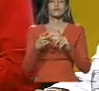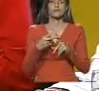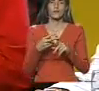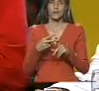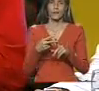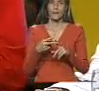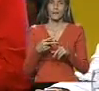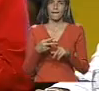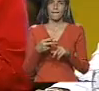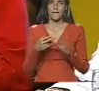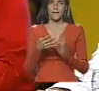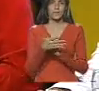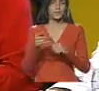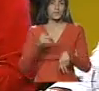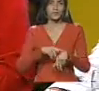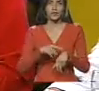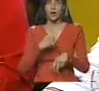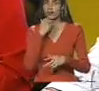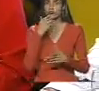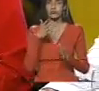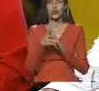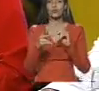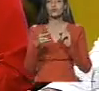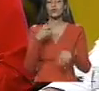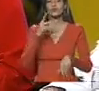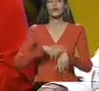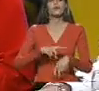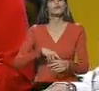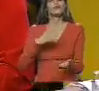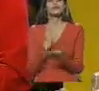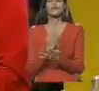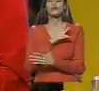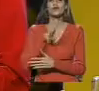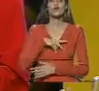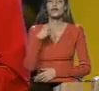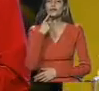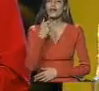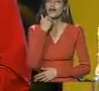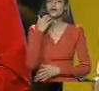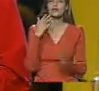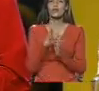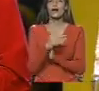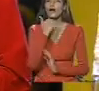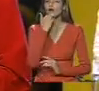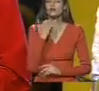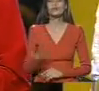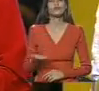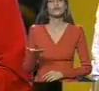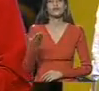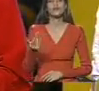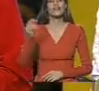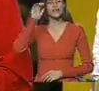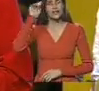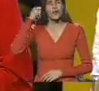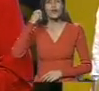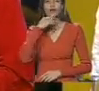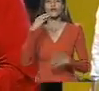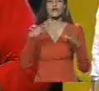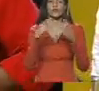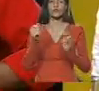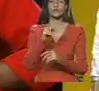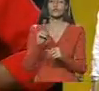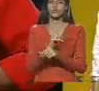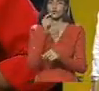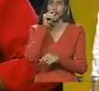segmento, este segundo segmento siempre vamos a comentar las líneas estratégicas. Yo quiero recordarle a los compatriotas